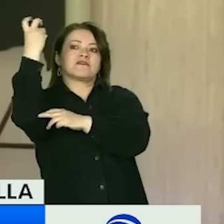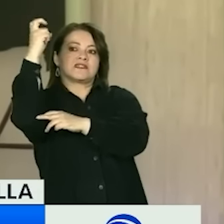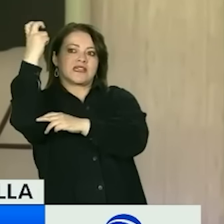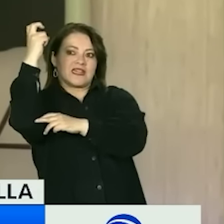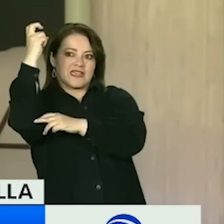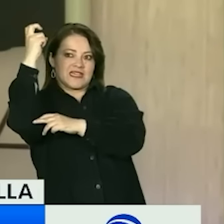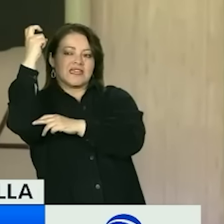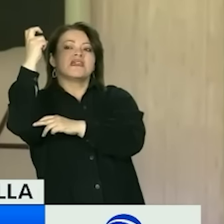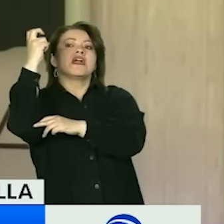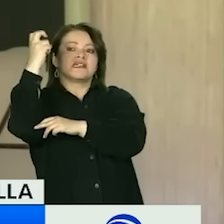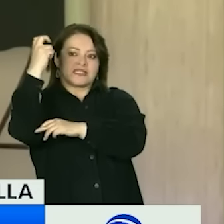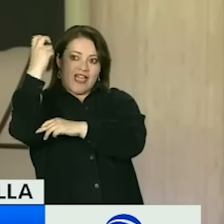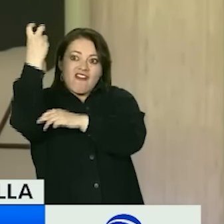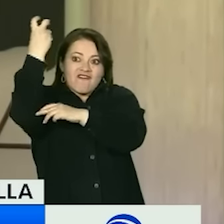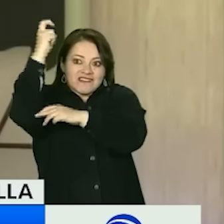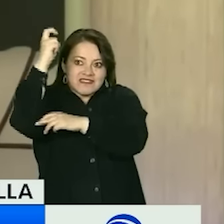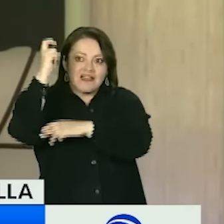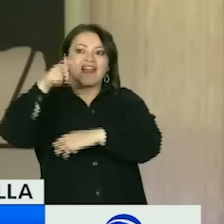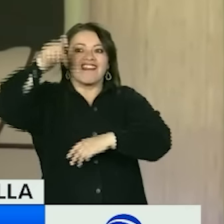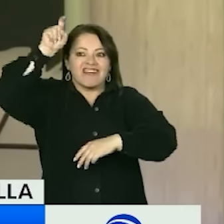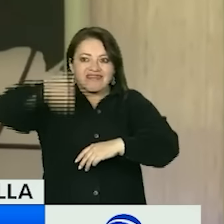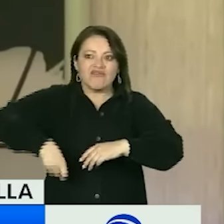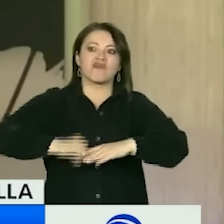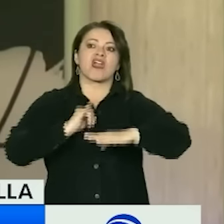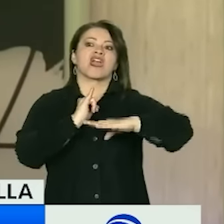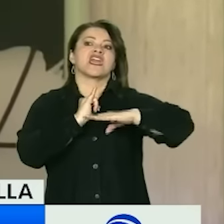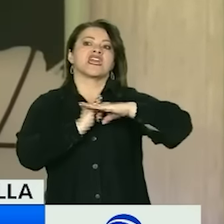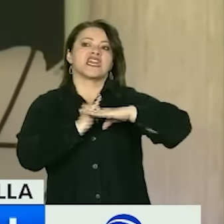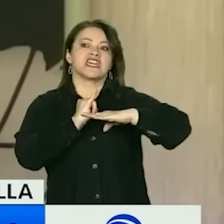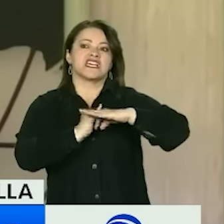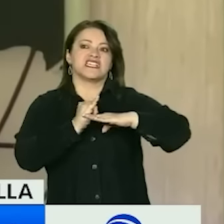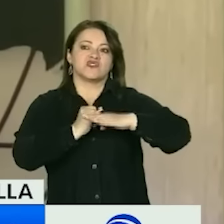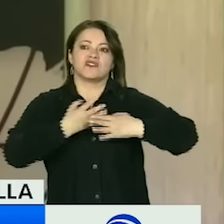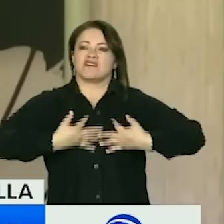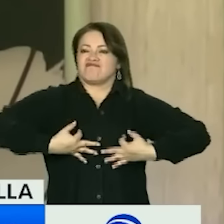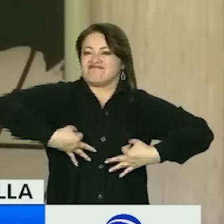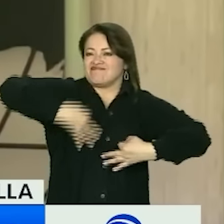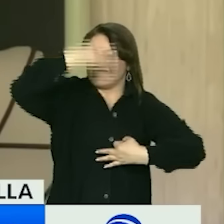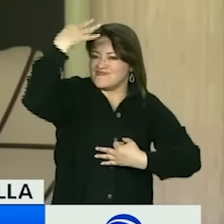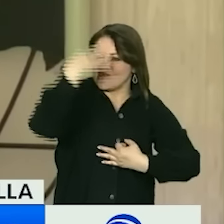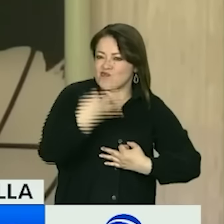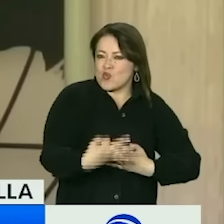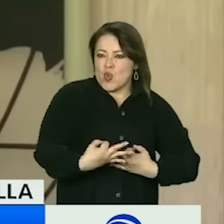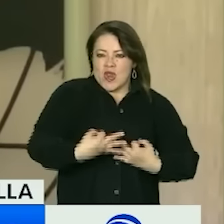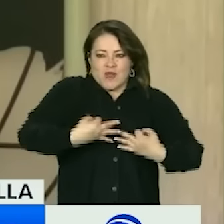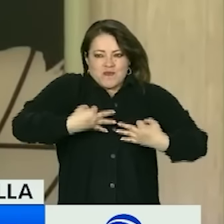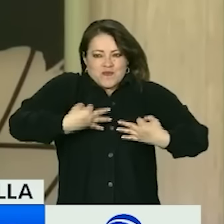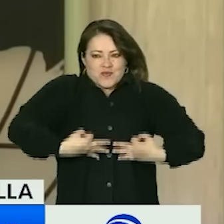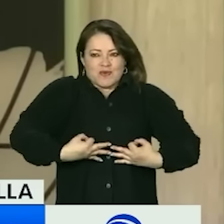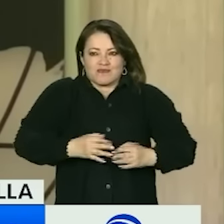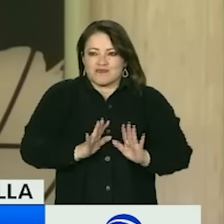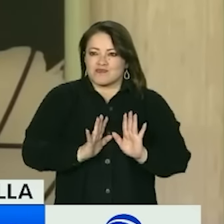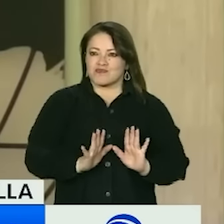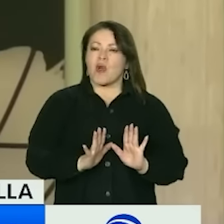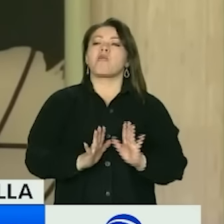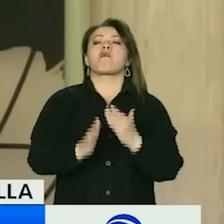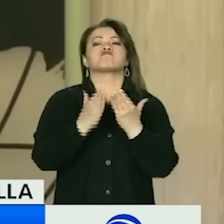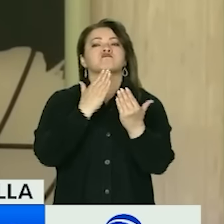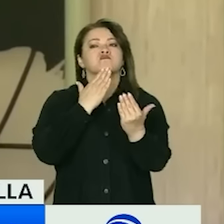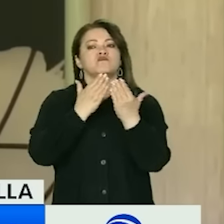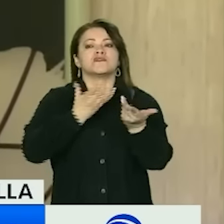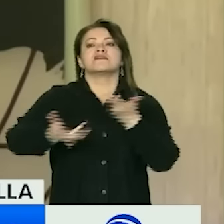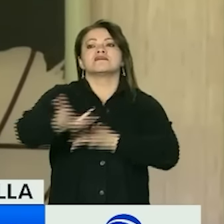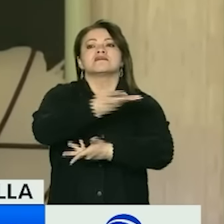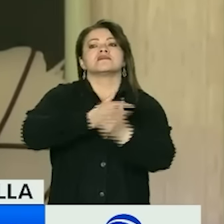para volverla una institución completamente pulcra y que le dé confianza a toda la